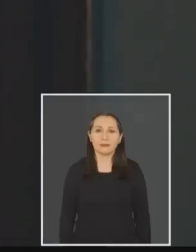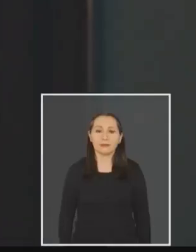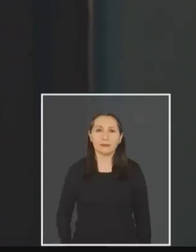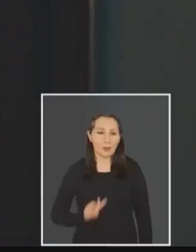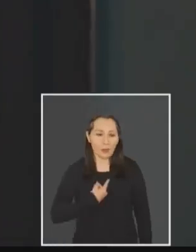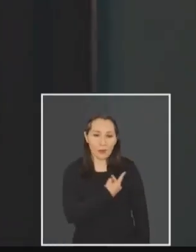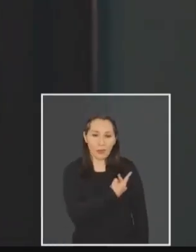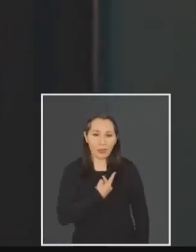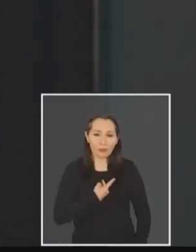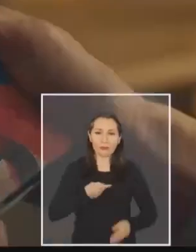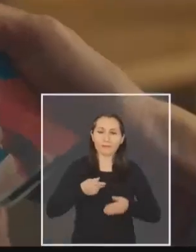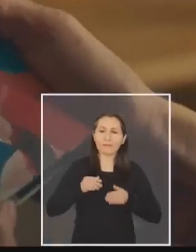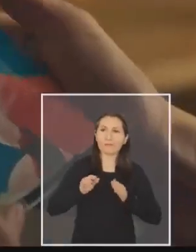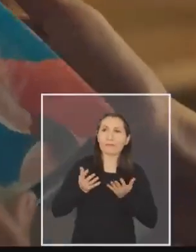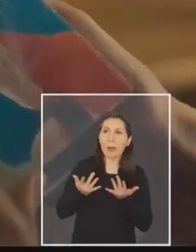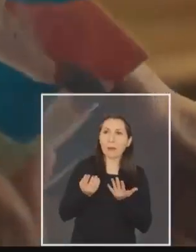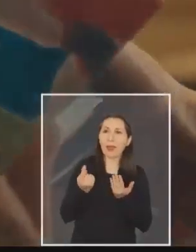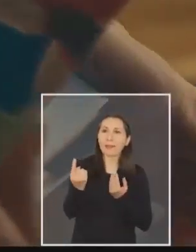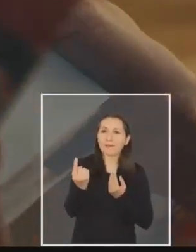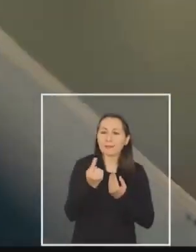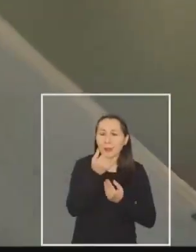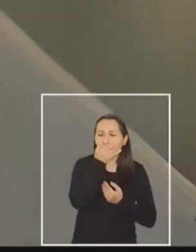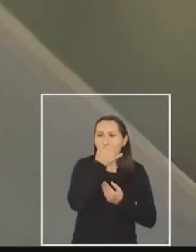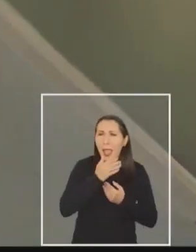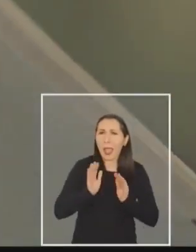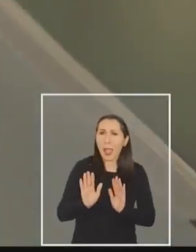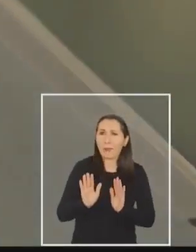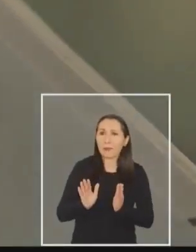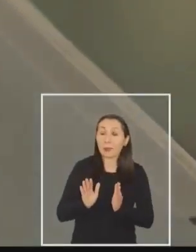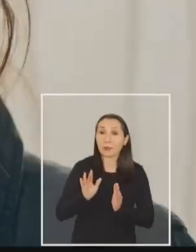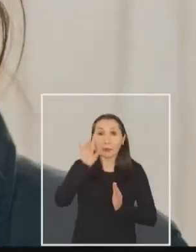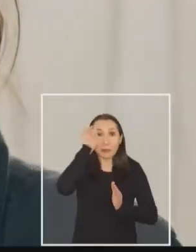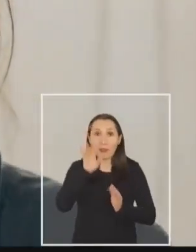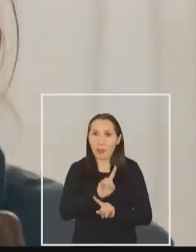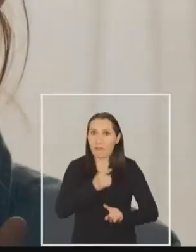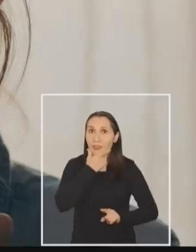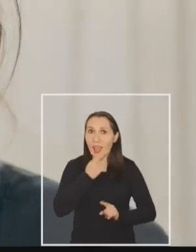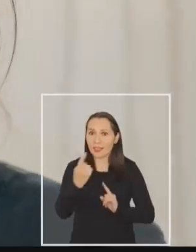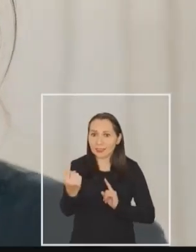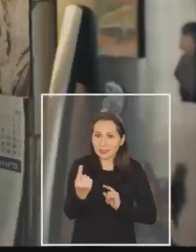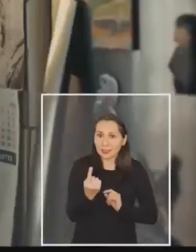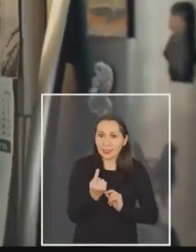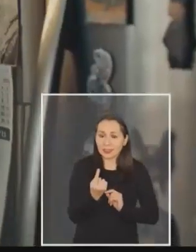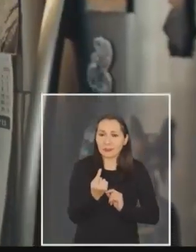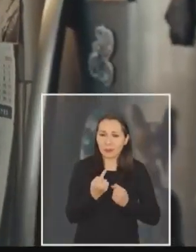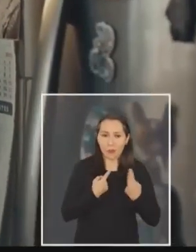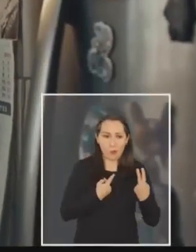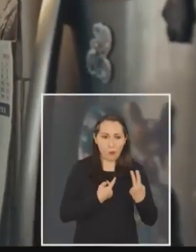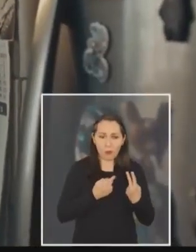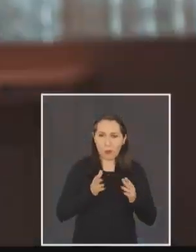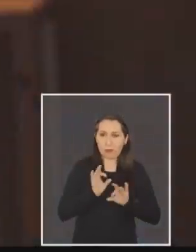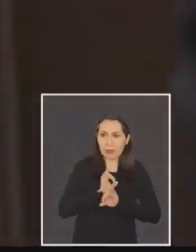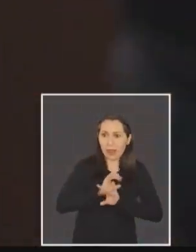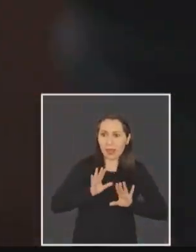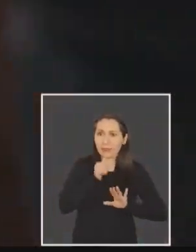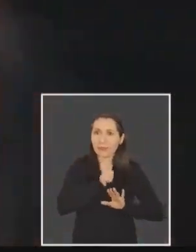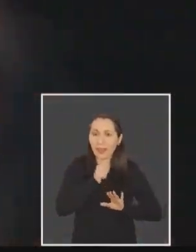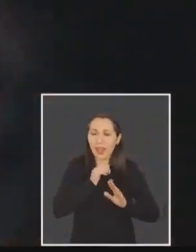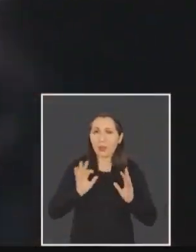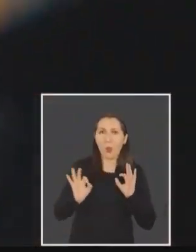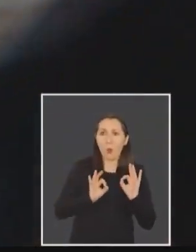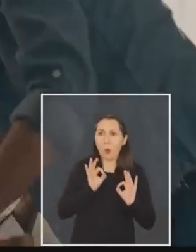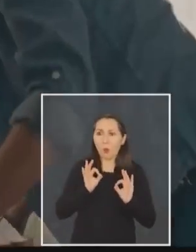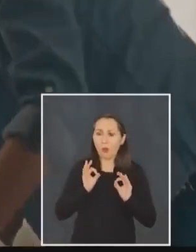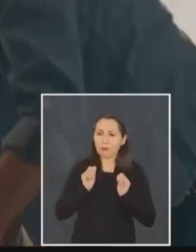¿Te estuvimos esperando por tanto tiempo? Sabíamos que no iba a ser fácil. Que si no estábamos preparados